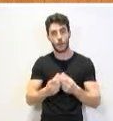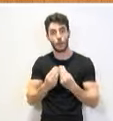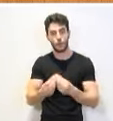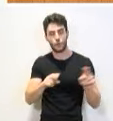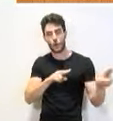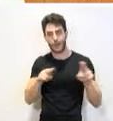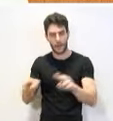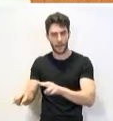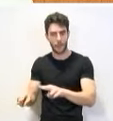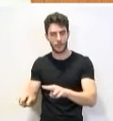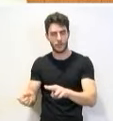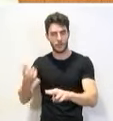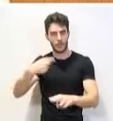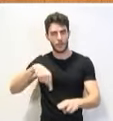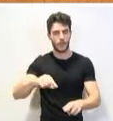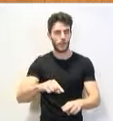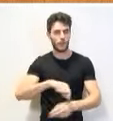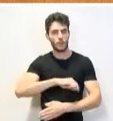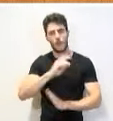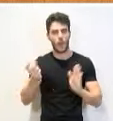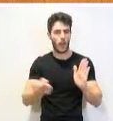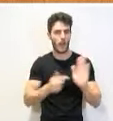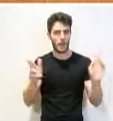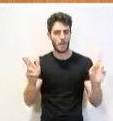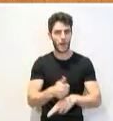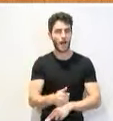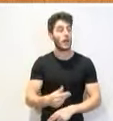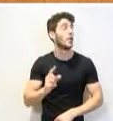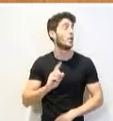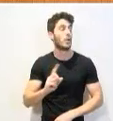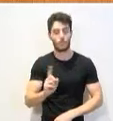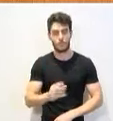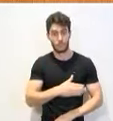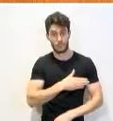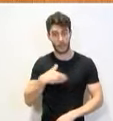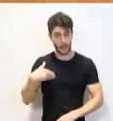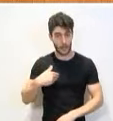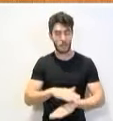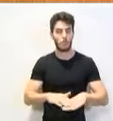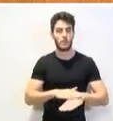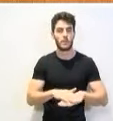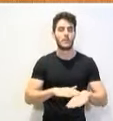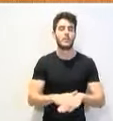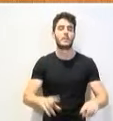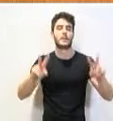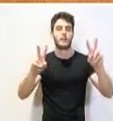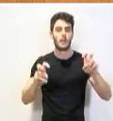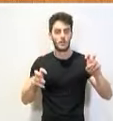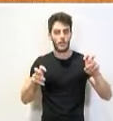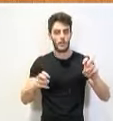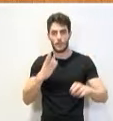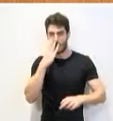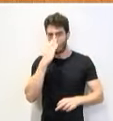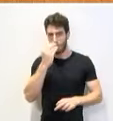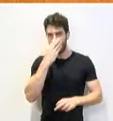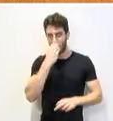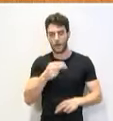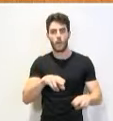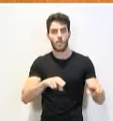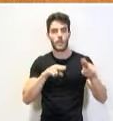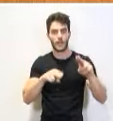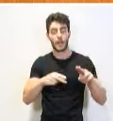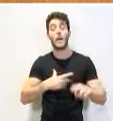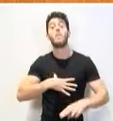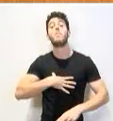ninguno planteaba la derogación de esta ley. Sí que planteaban, fundamentalmente, con respecto a los perros de caza, la